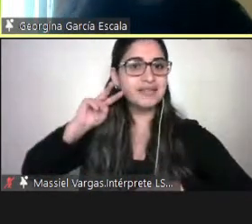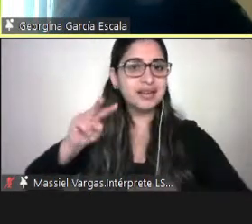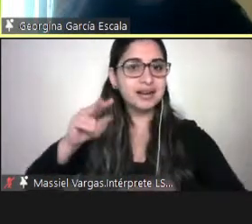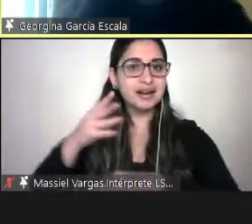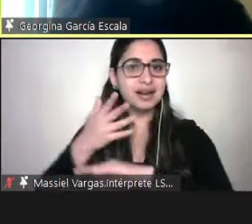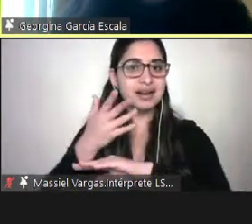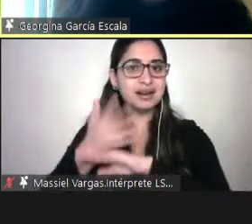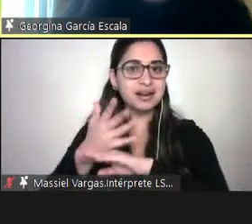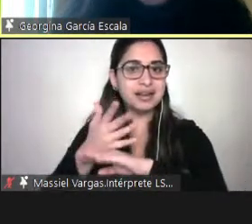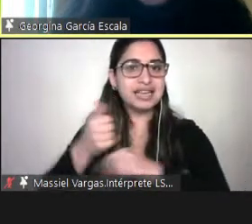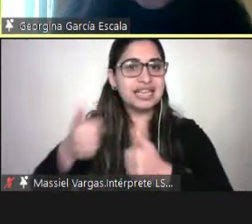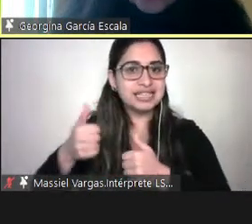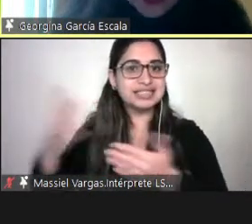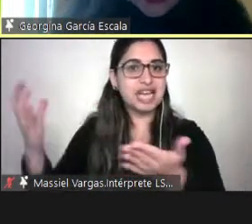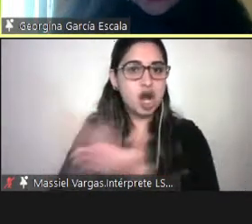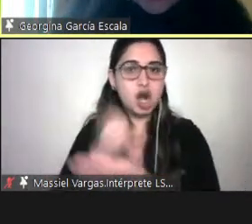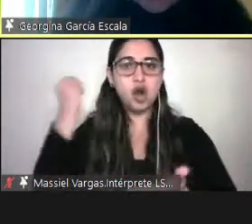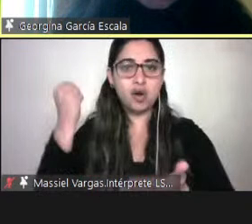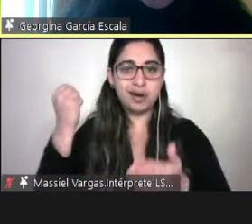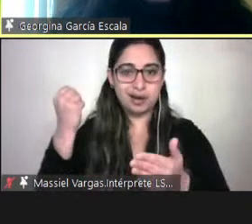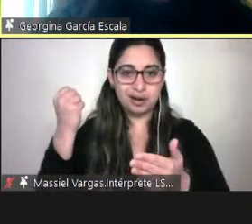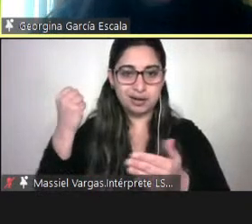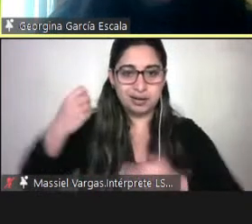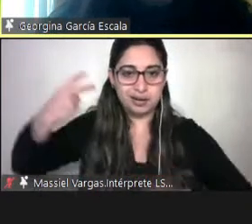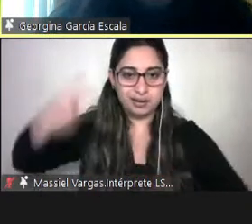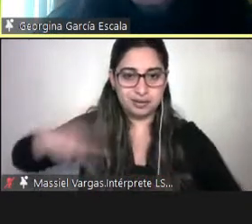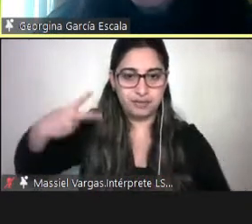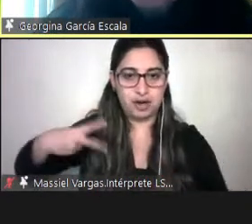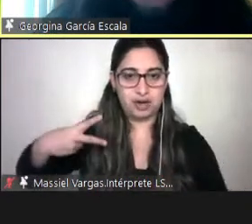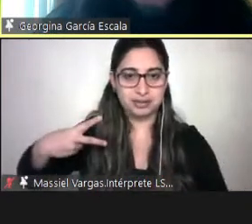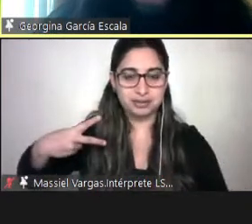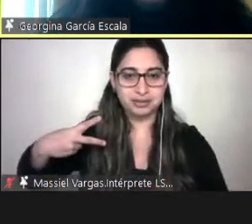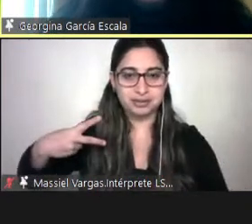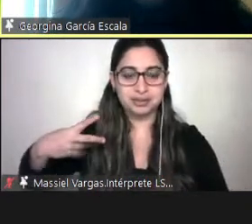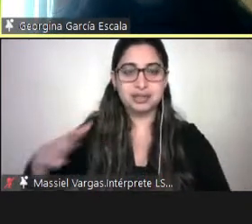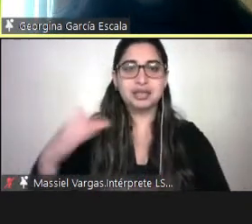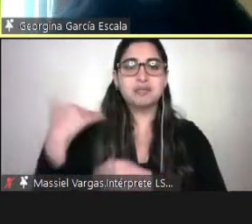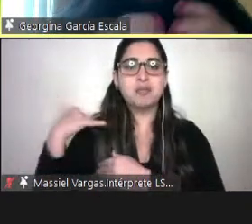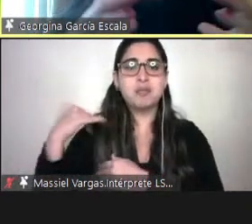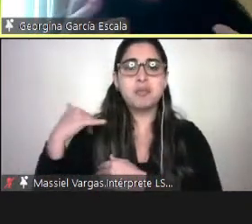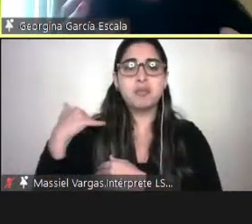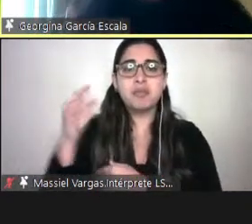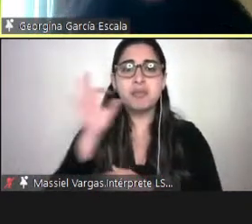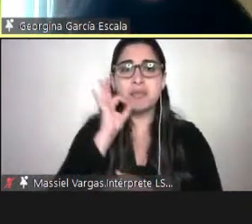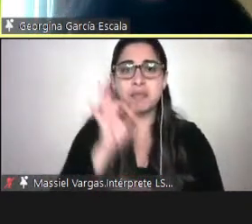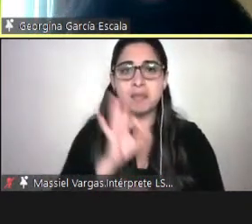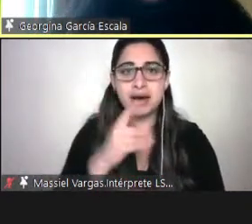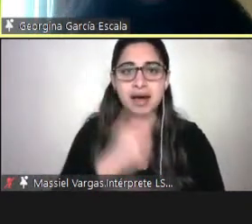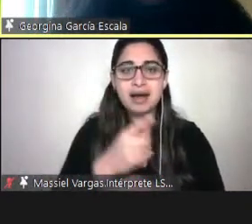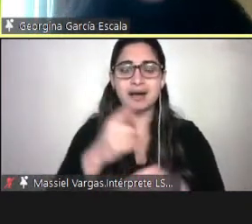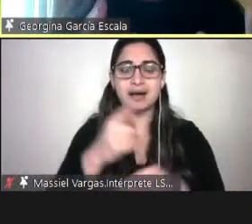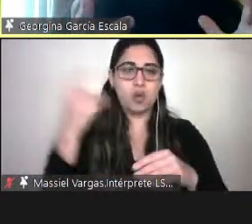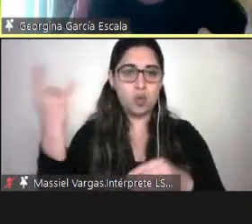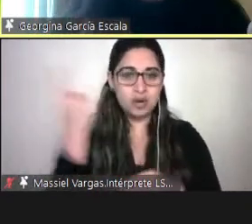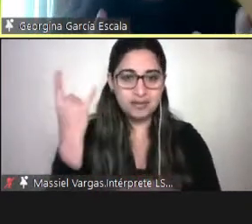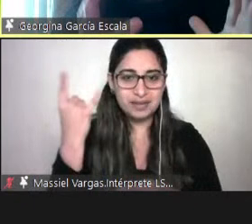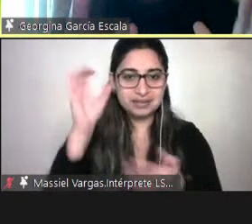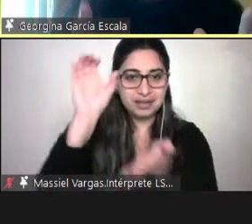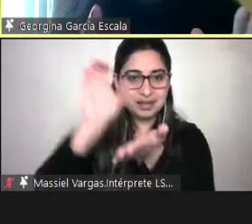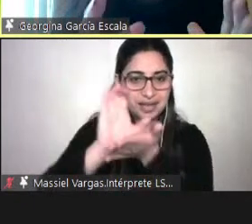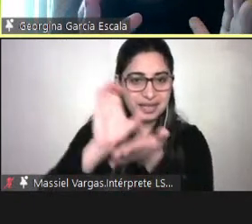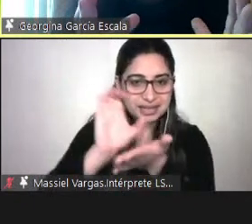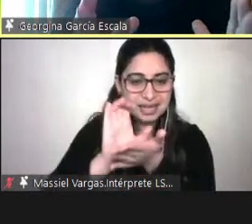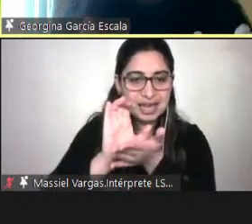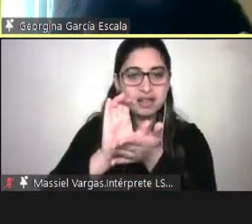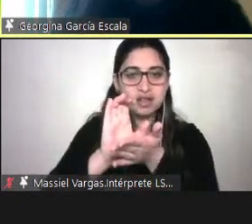respete estos valores. Nos parece tremendamente importante entonces que las universidades del Estado vayan